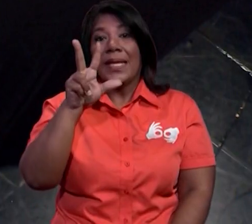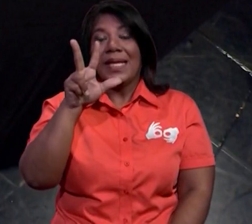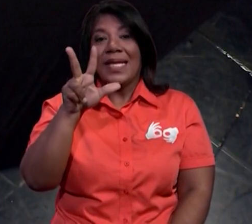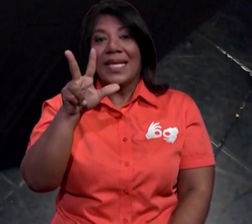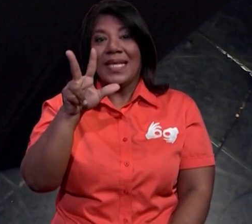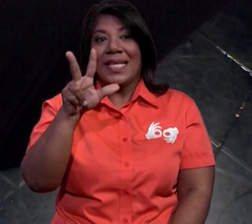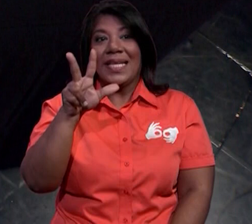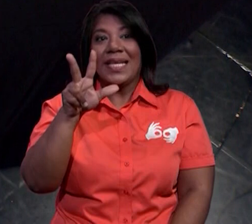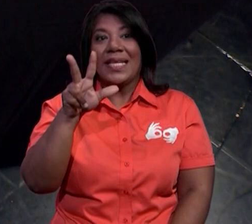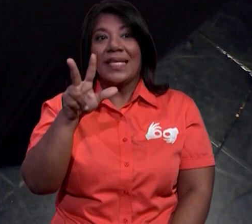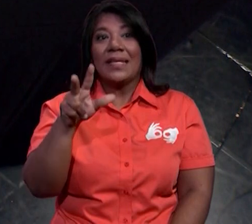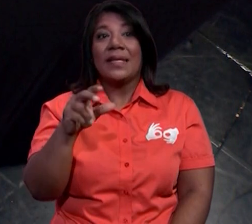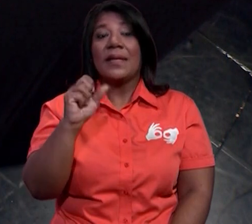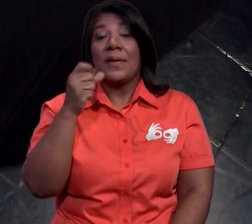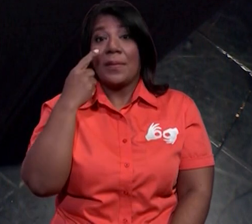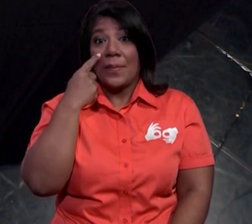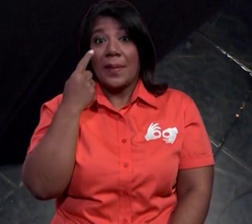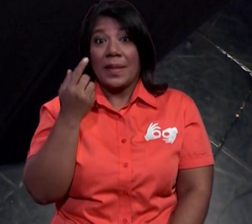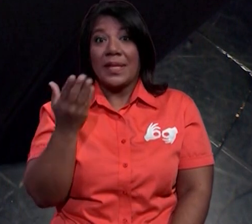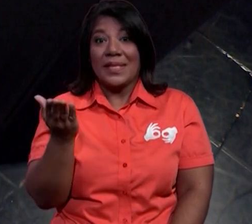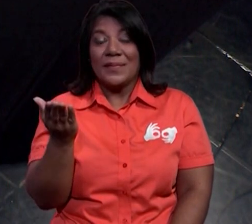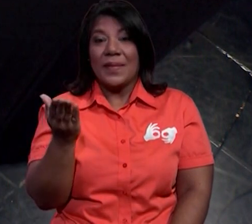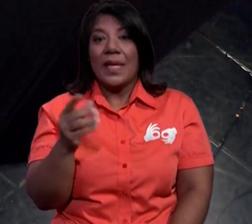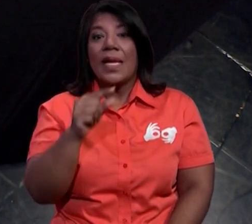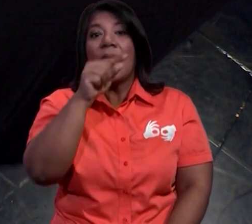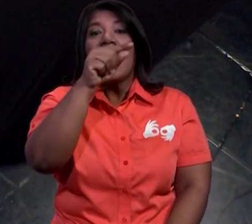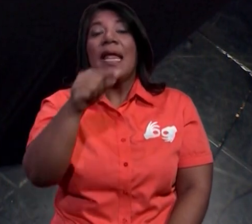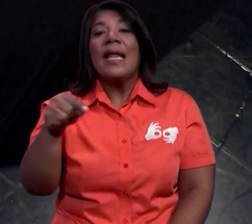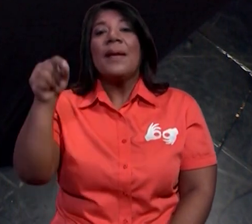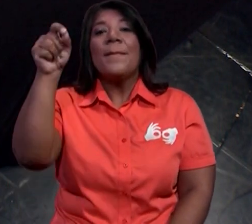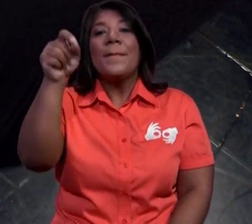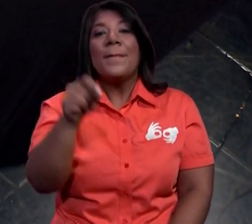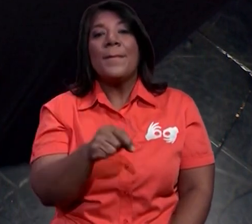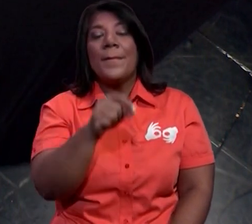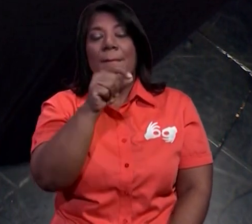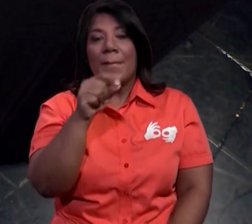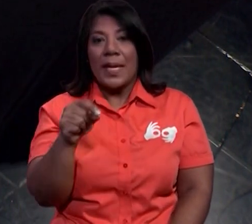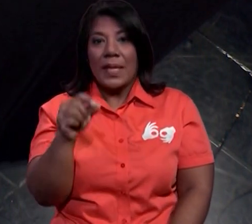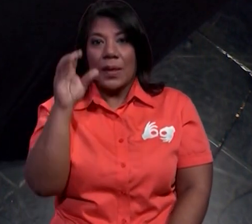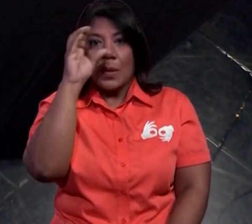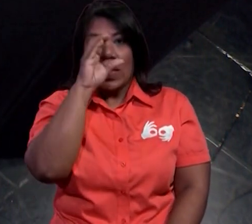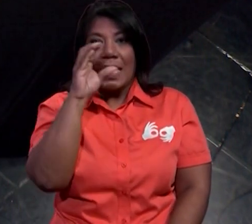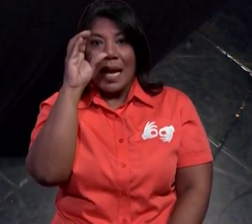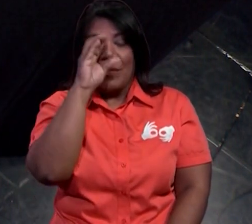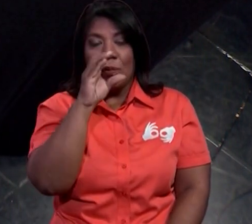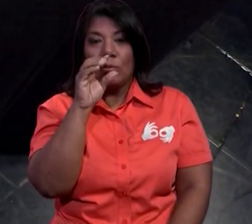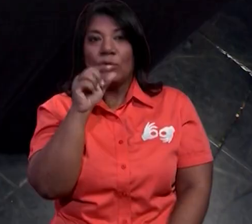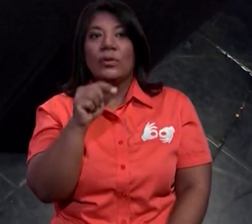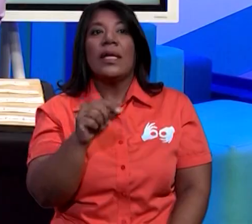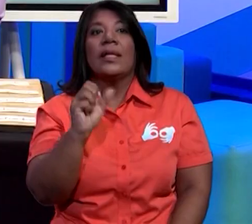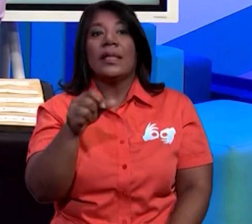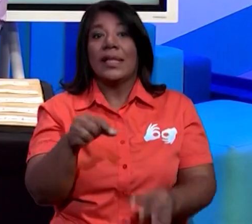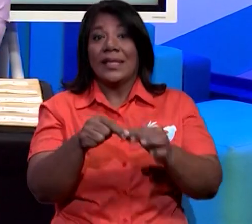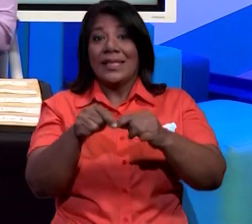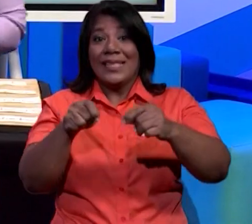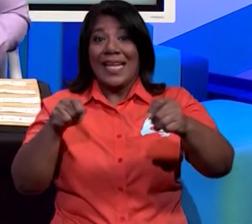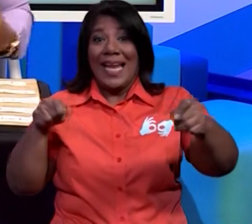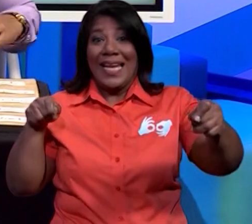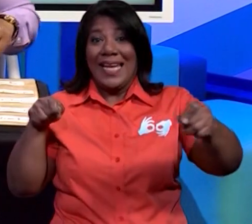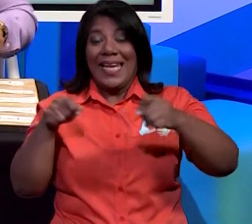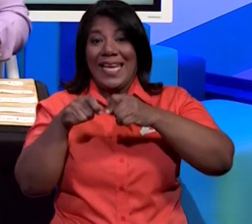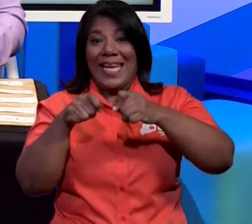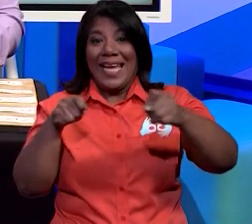¿verdad? Vamos a relacionar dónde está esa palabra 23 y por medio de nuestra liga